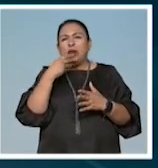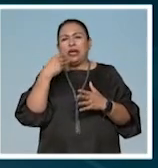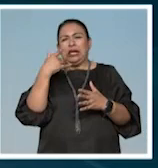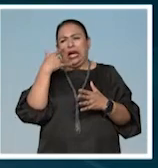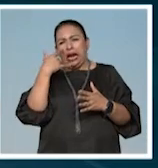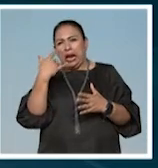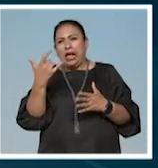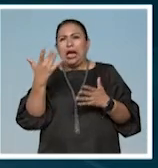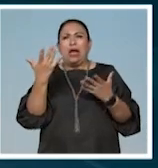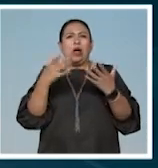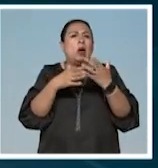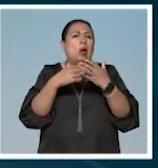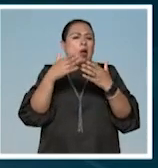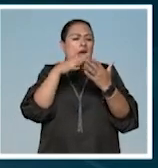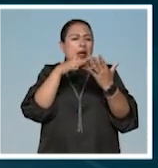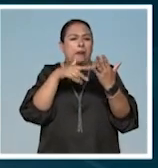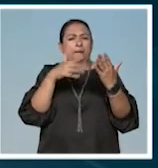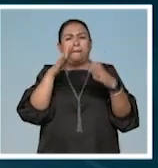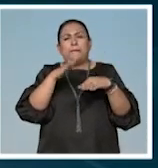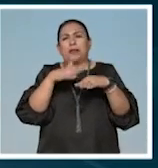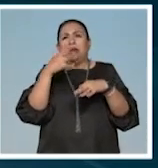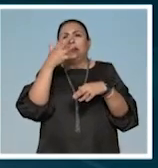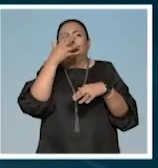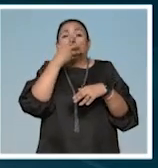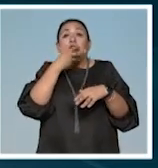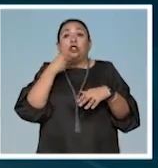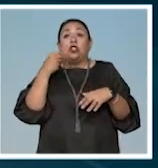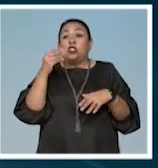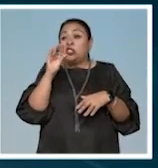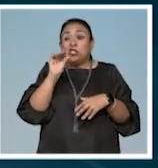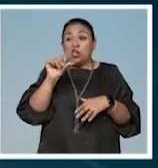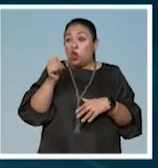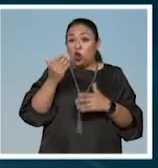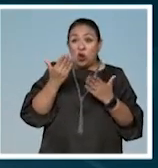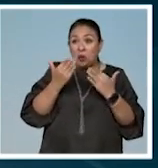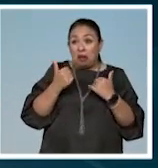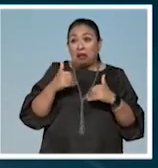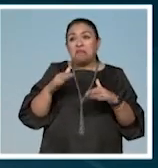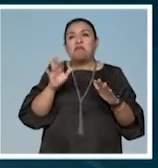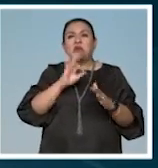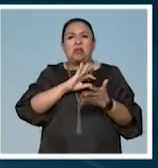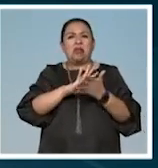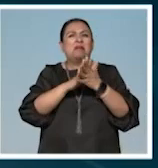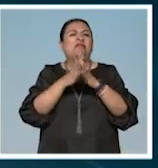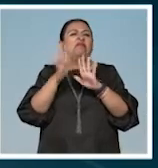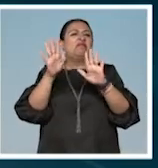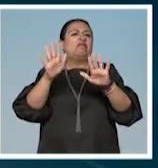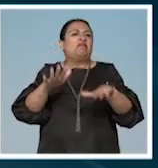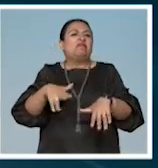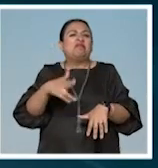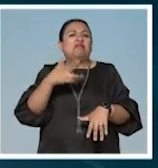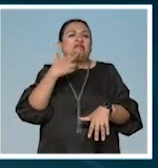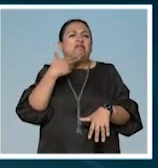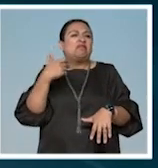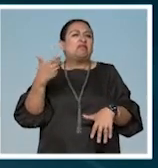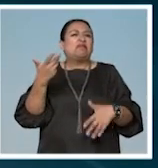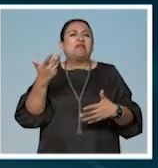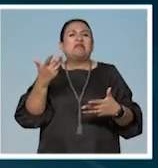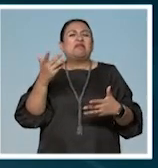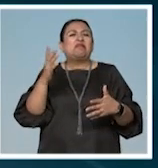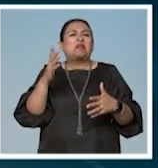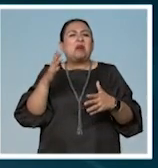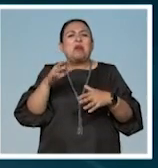del objeto literario más precioso. Y si uno no lo tiene, todo puede convertirse en banal, en opaco, en